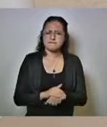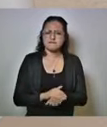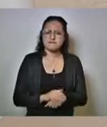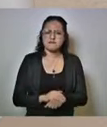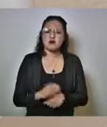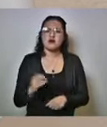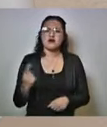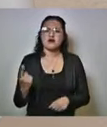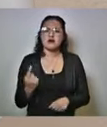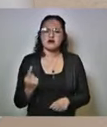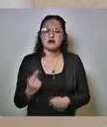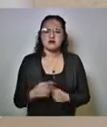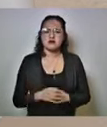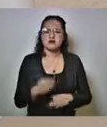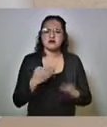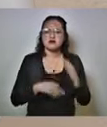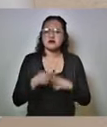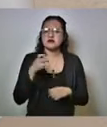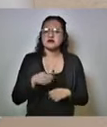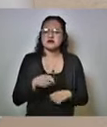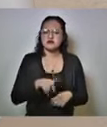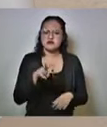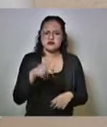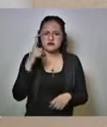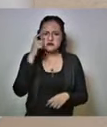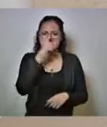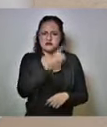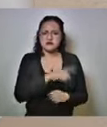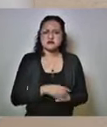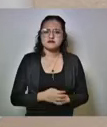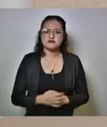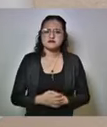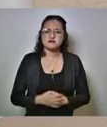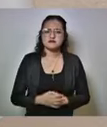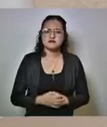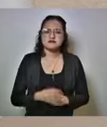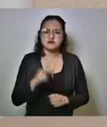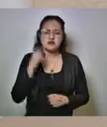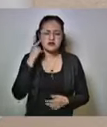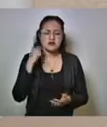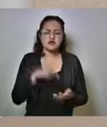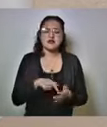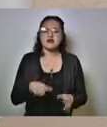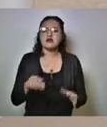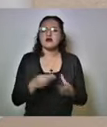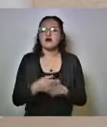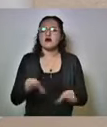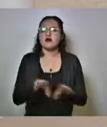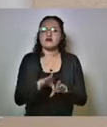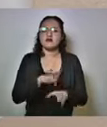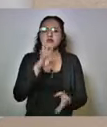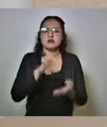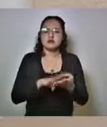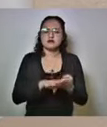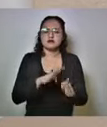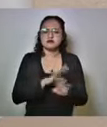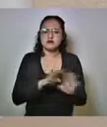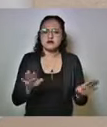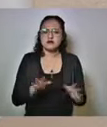entonces todo eso es complejísimo no crean que el asunto se termina con la detención